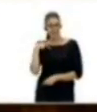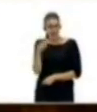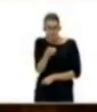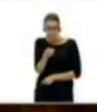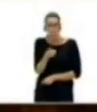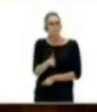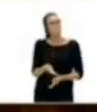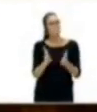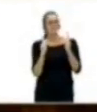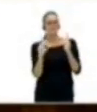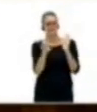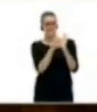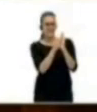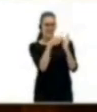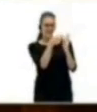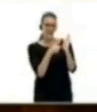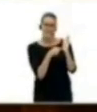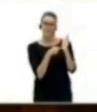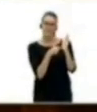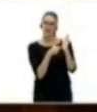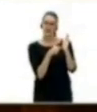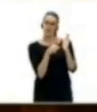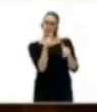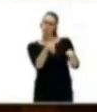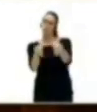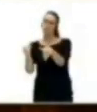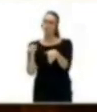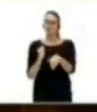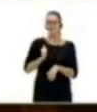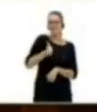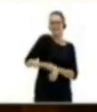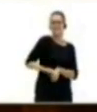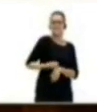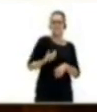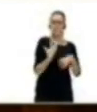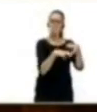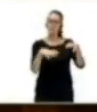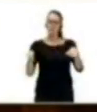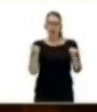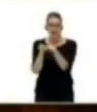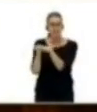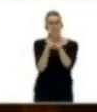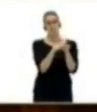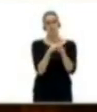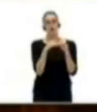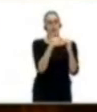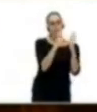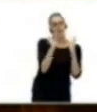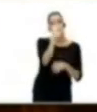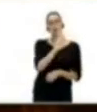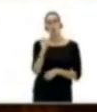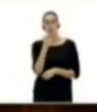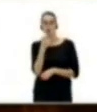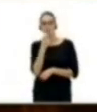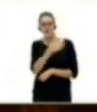legislar en un sentido que garantice el reparto equitativo de la riqueza. Y los habitantes de La Palma o La Gomera quieren ver